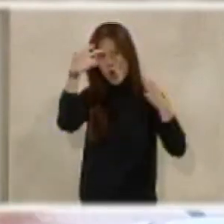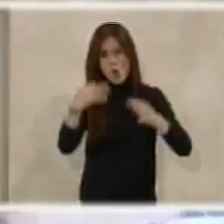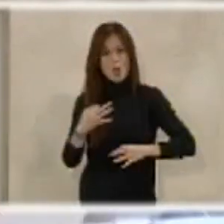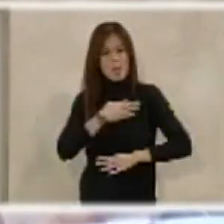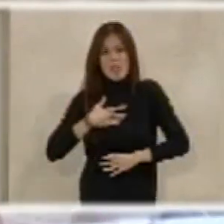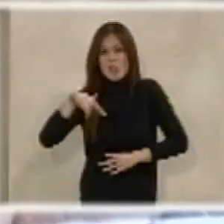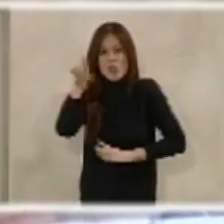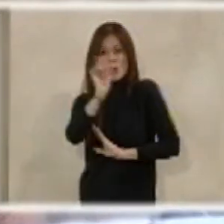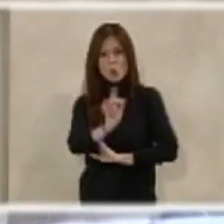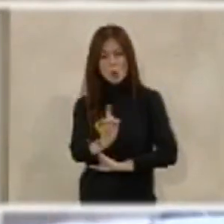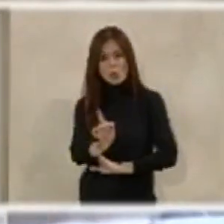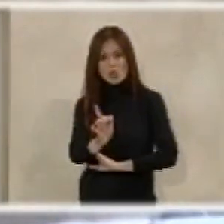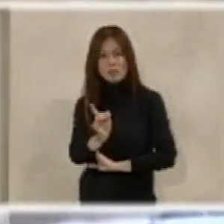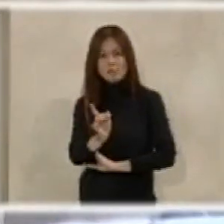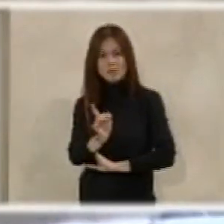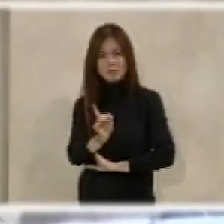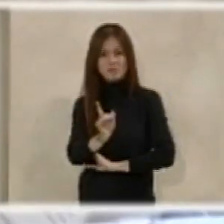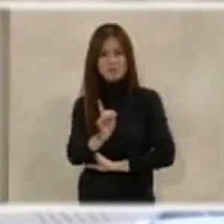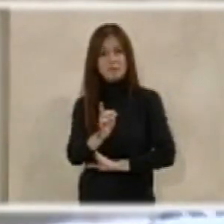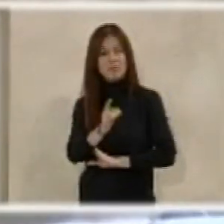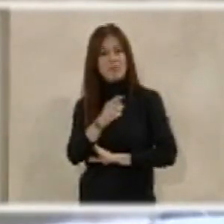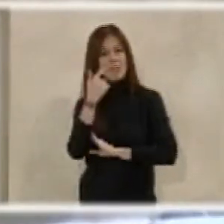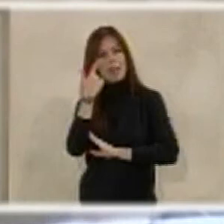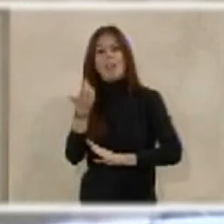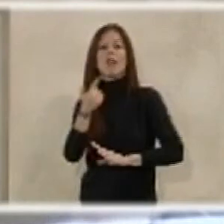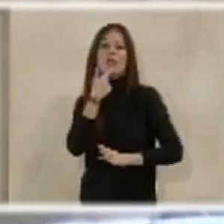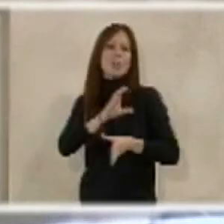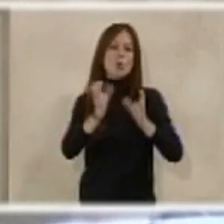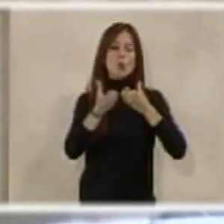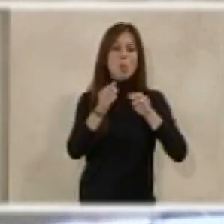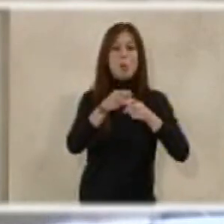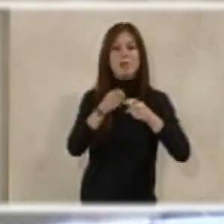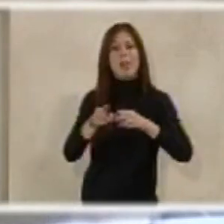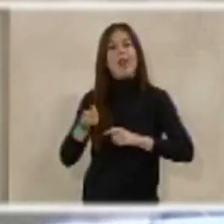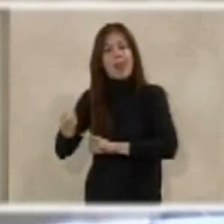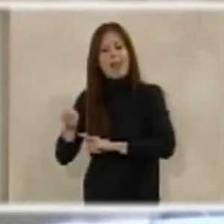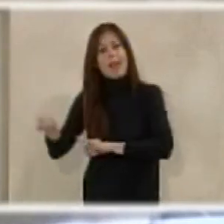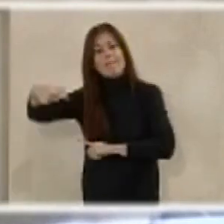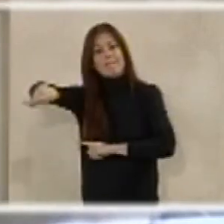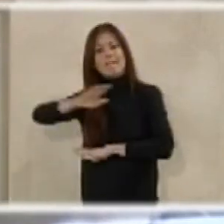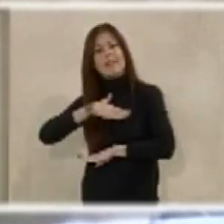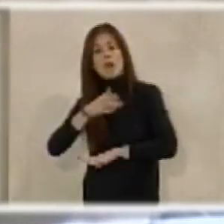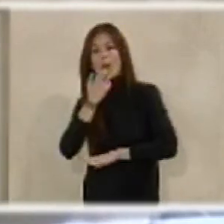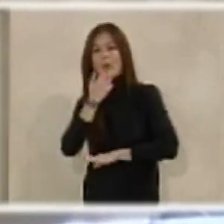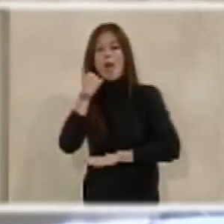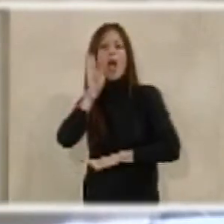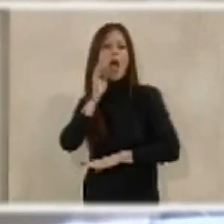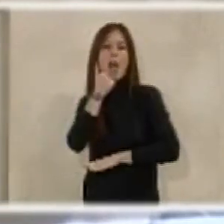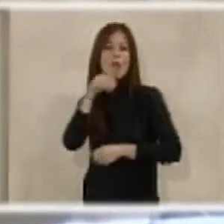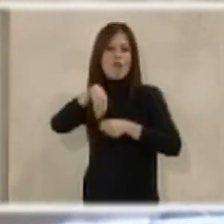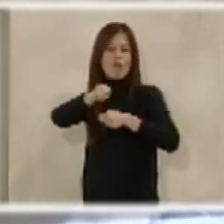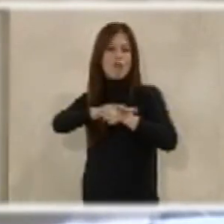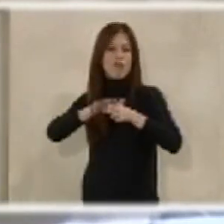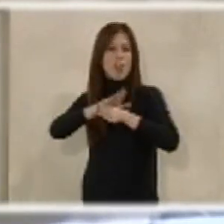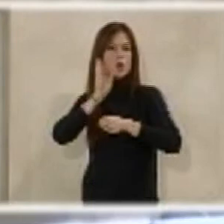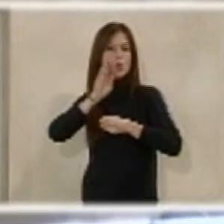hacer o vamos a pretender que desde… vamos a estar irresponsables desde el grupo, que pretendamos que se haga algo dentro de un barrio